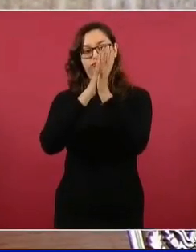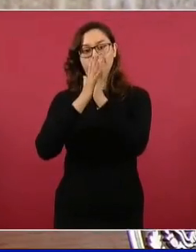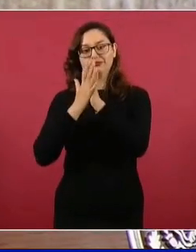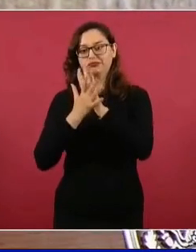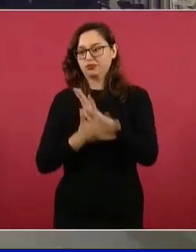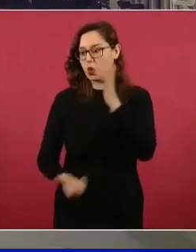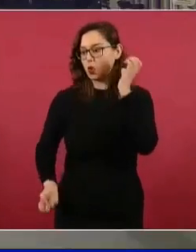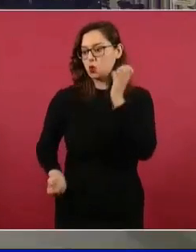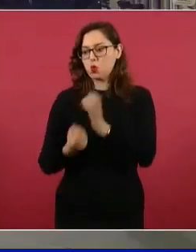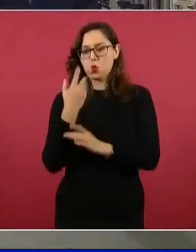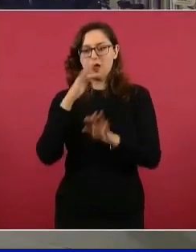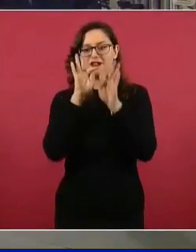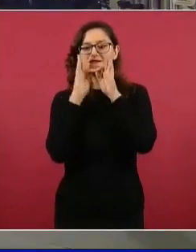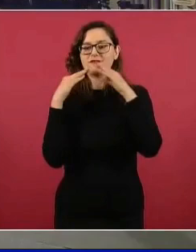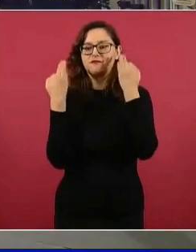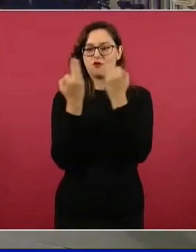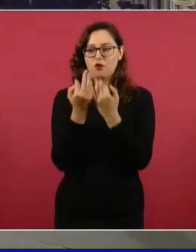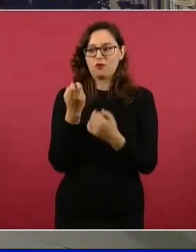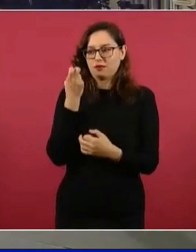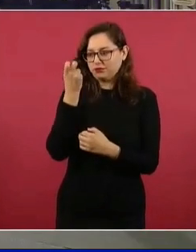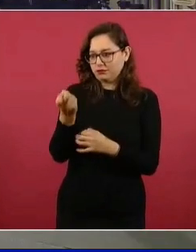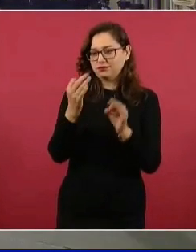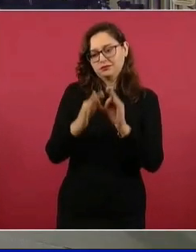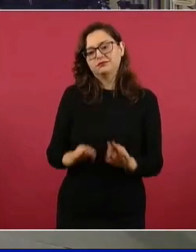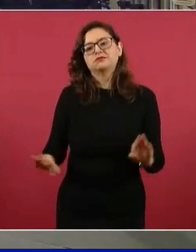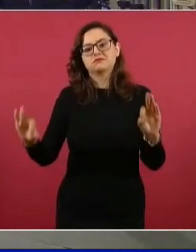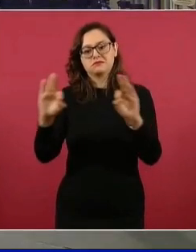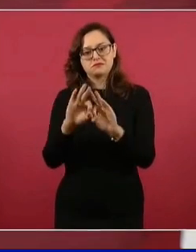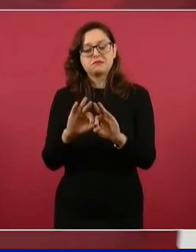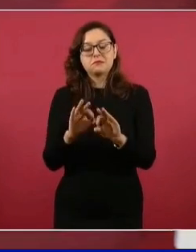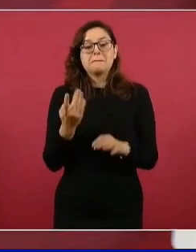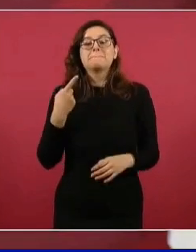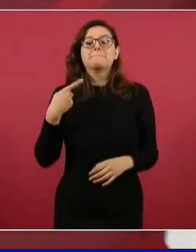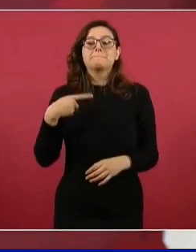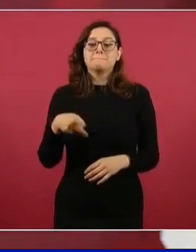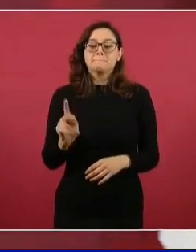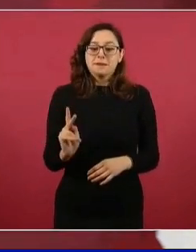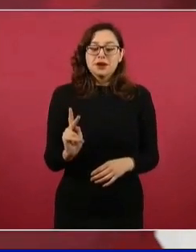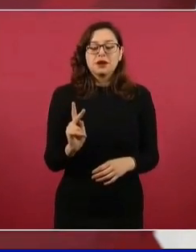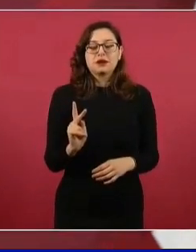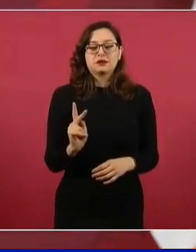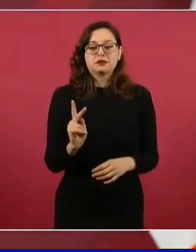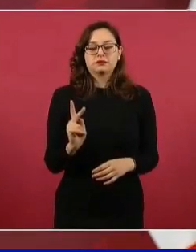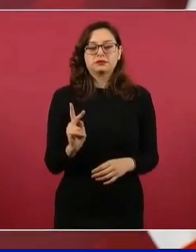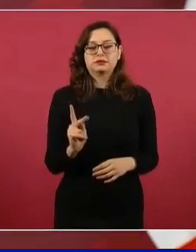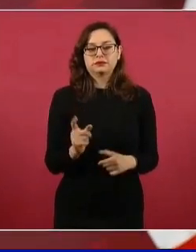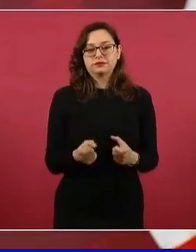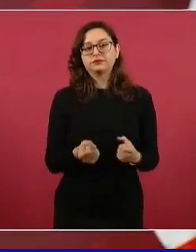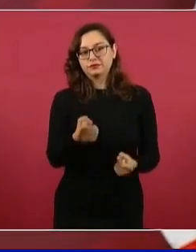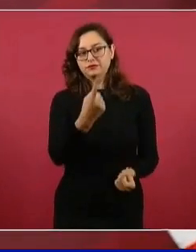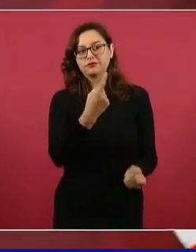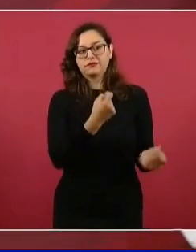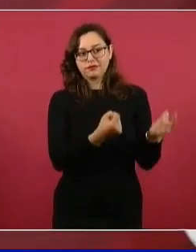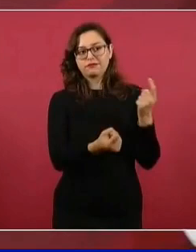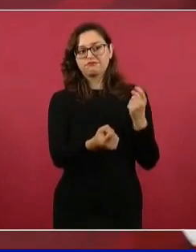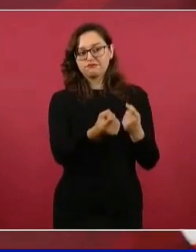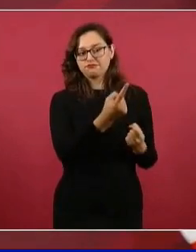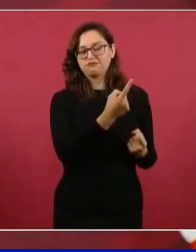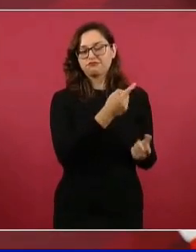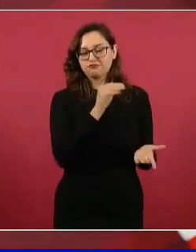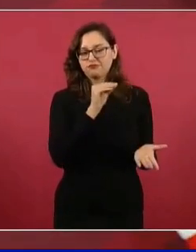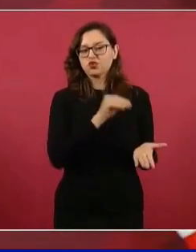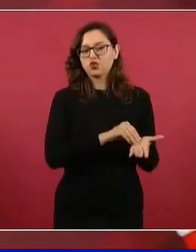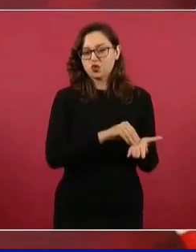todavía hay esas rémoras